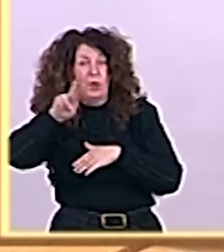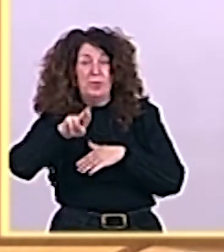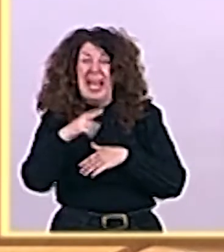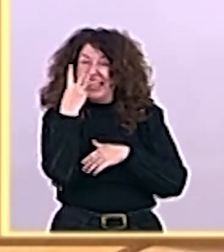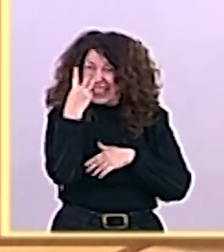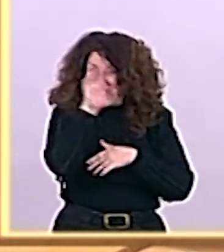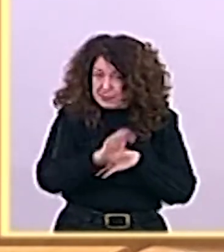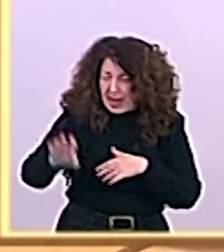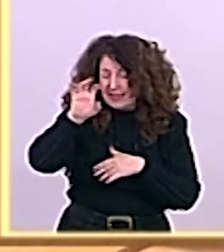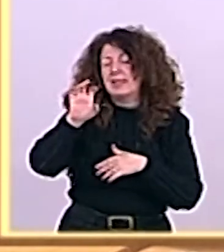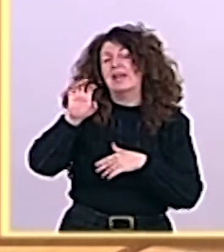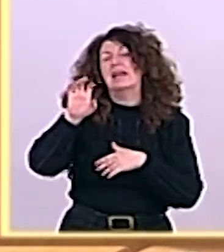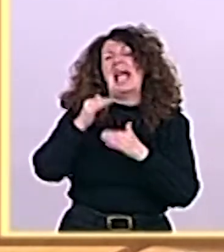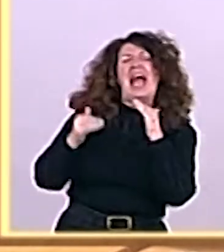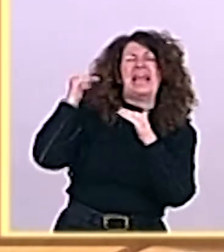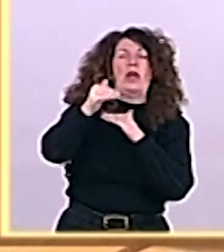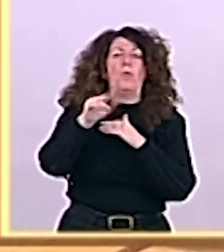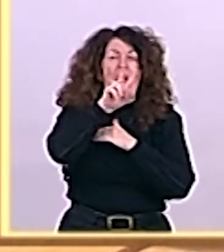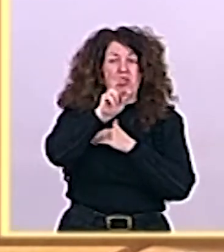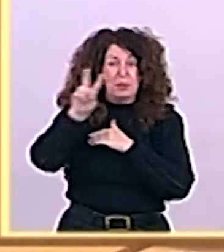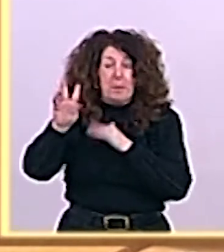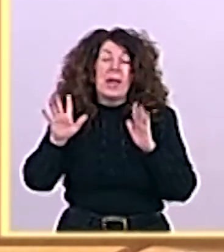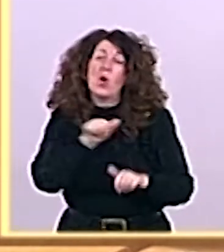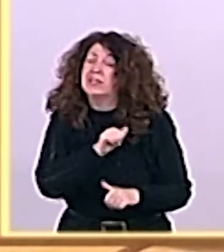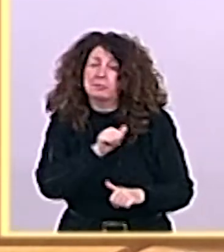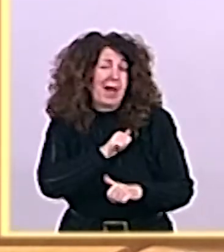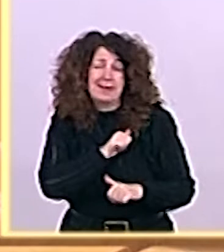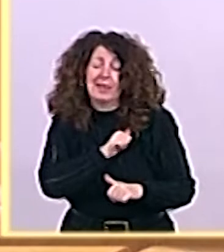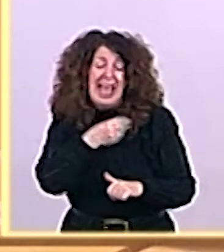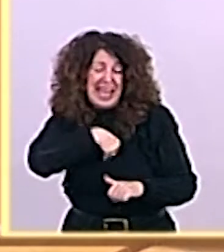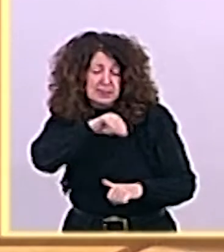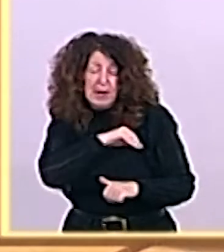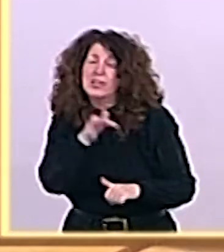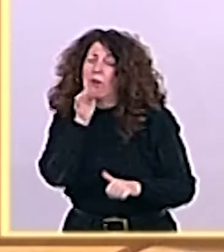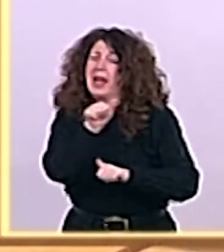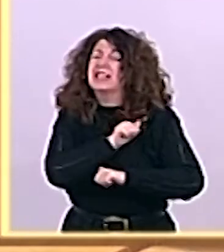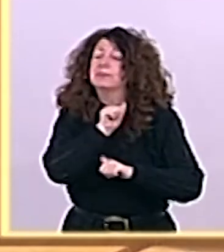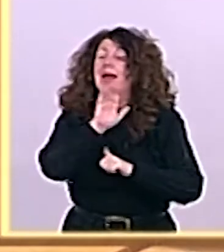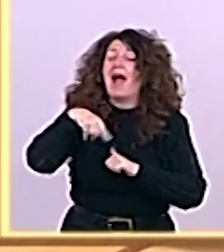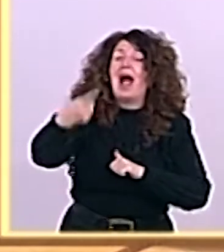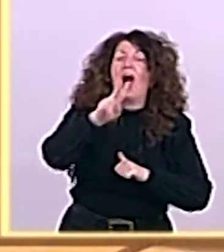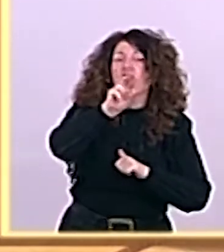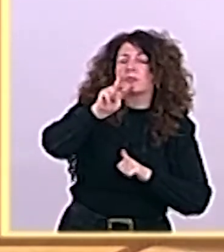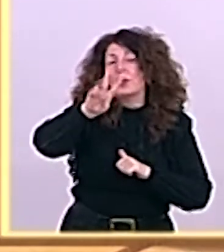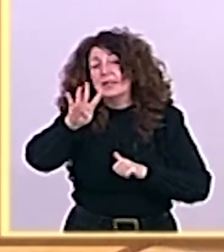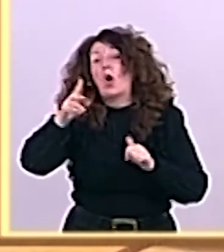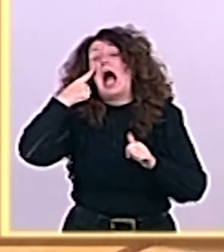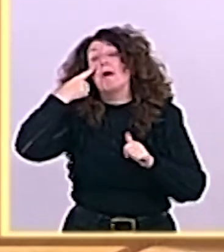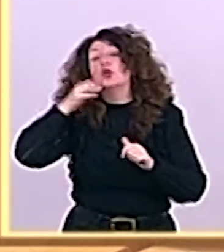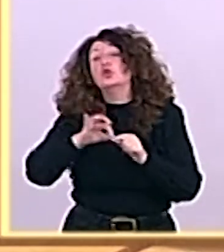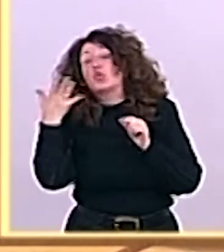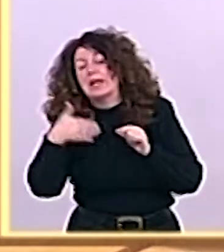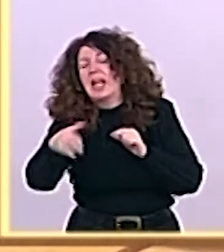esperar al año 2024 y, si hay suerte, a finales del 23. Hombre, el discurso, si el discurso fuese cierto,